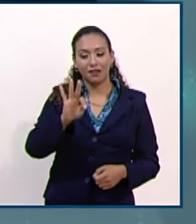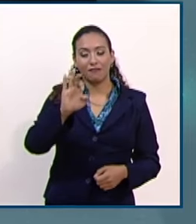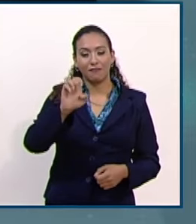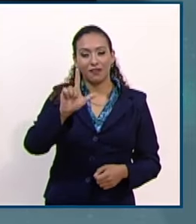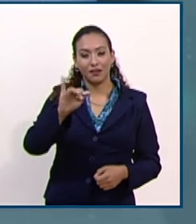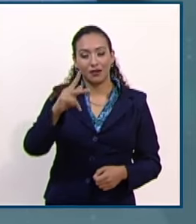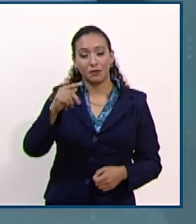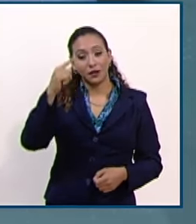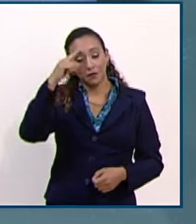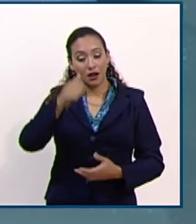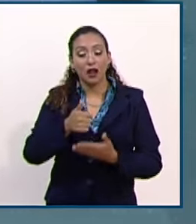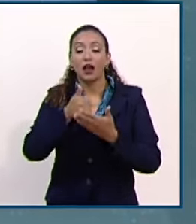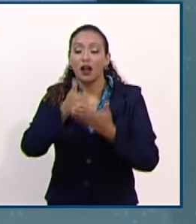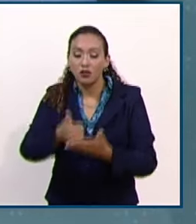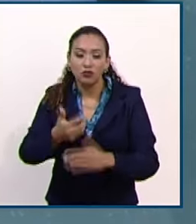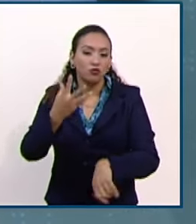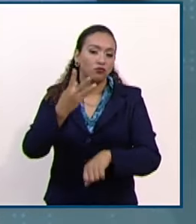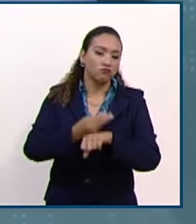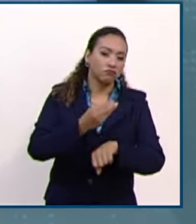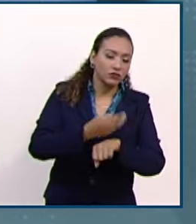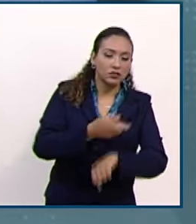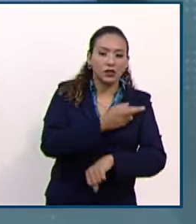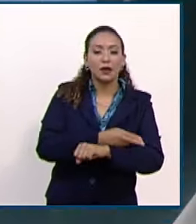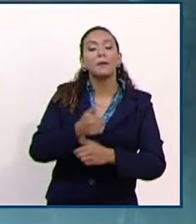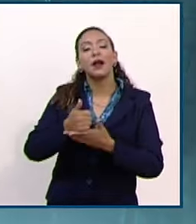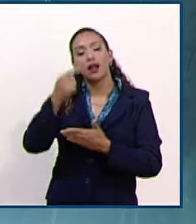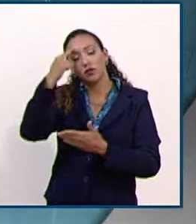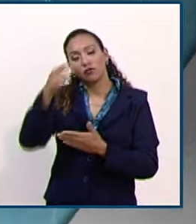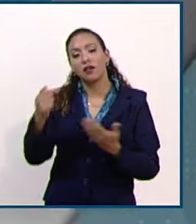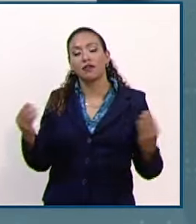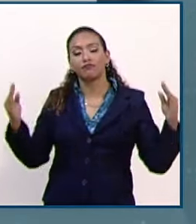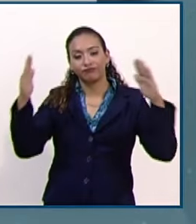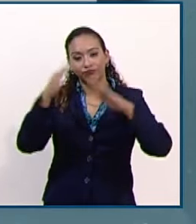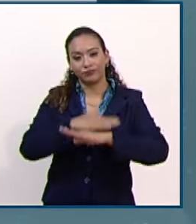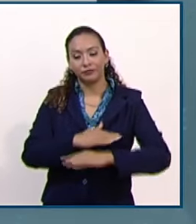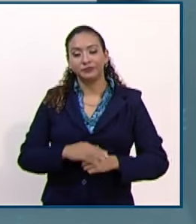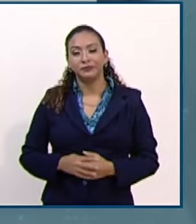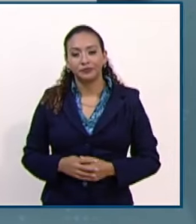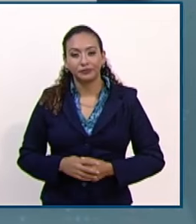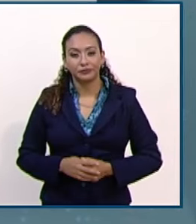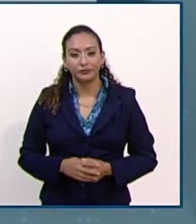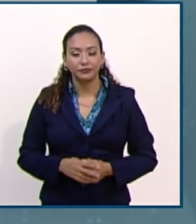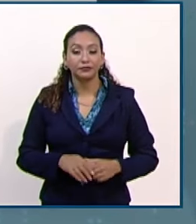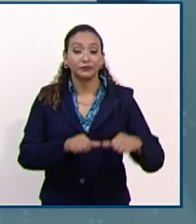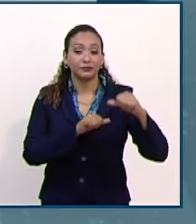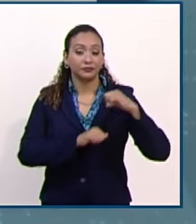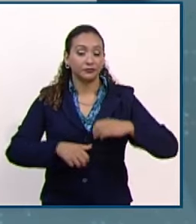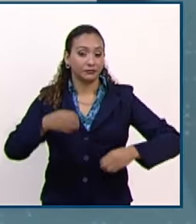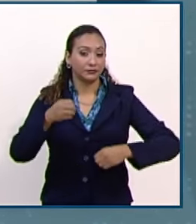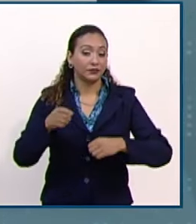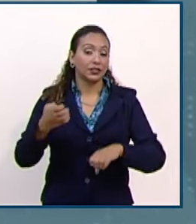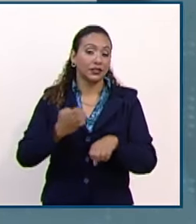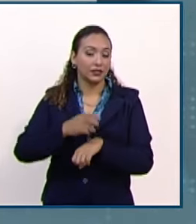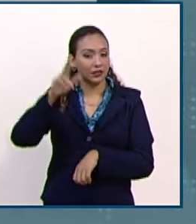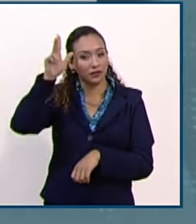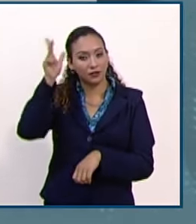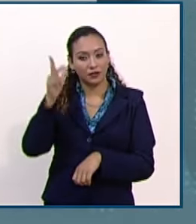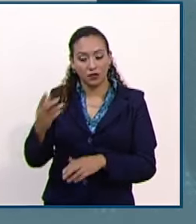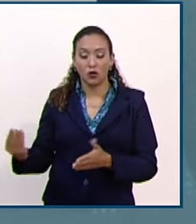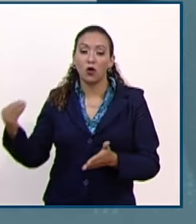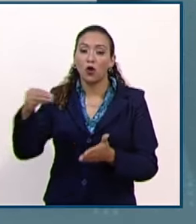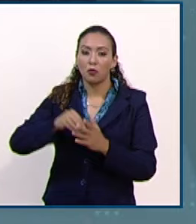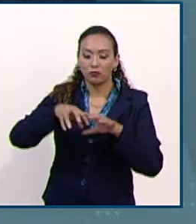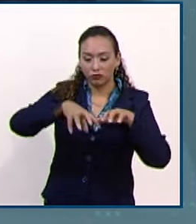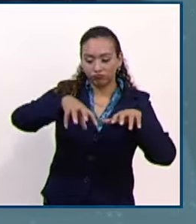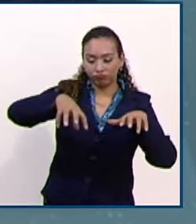a resolver conflictos a través de la mediación. El Poder Judicial de Hidalgo instaló módulos